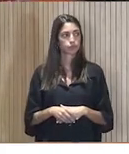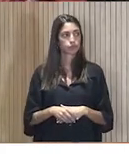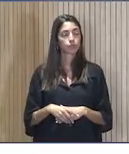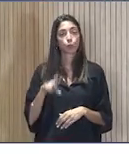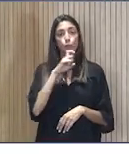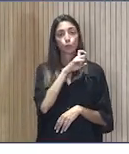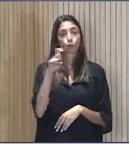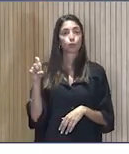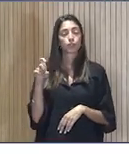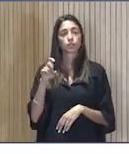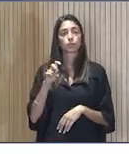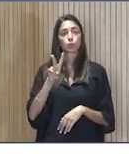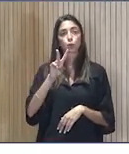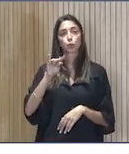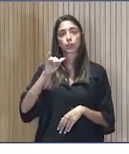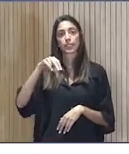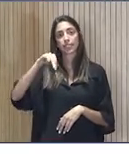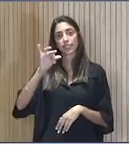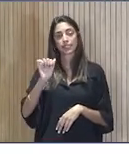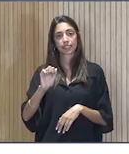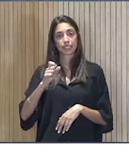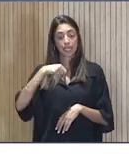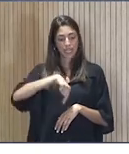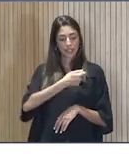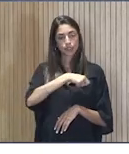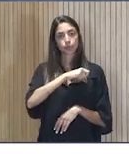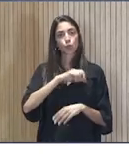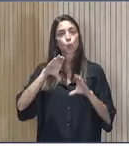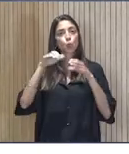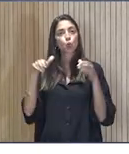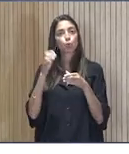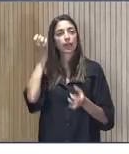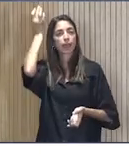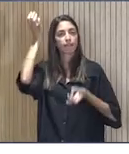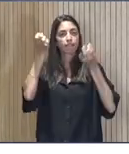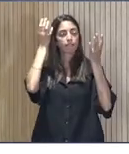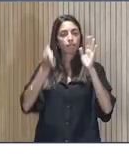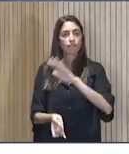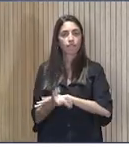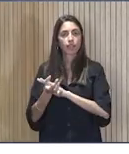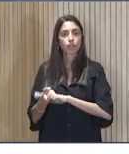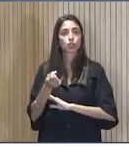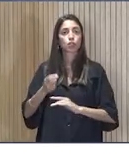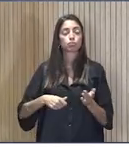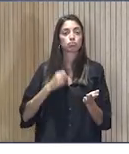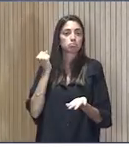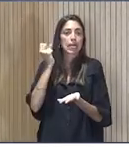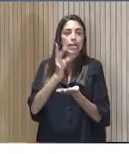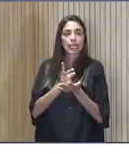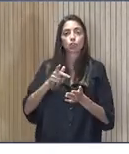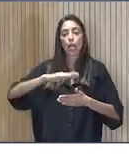Fundación United Way España por Club de Inventores Ponen en juego la capacidad creativa de jóvenes